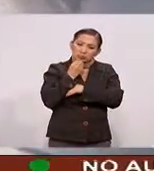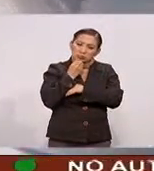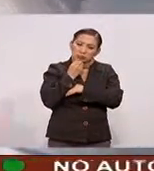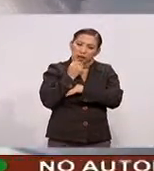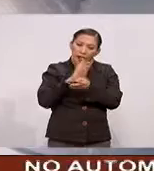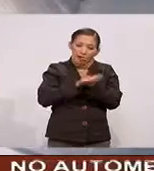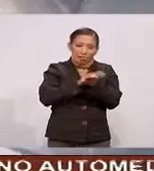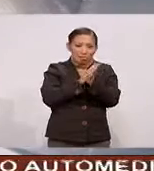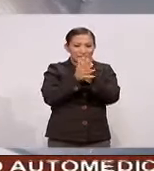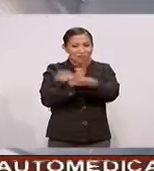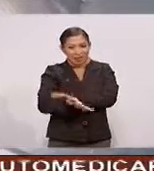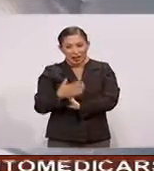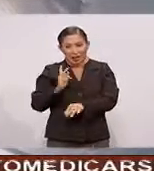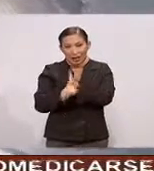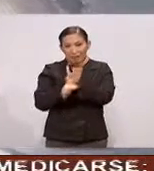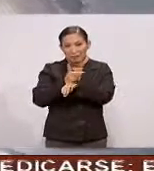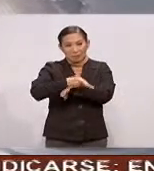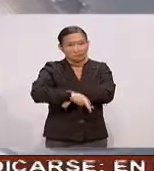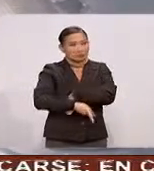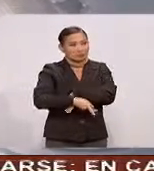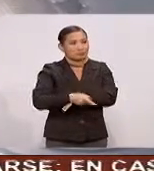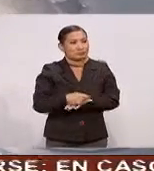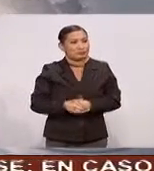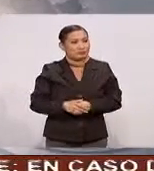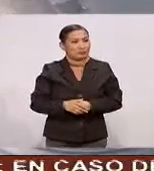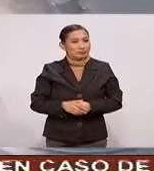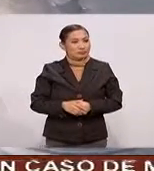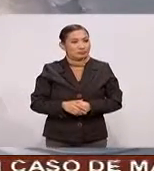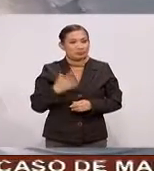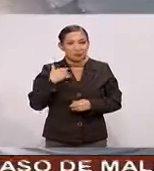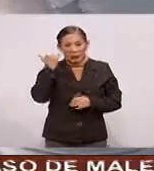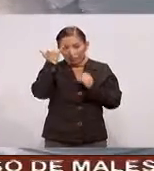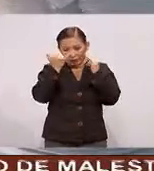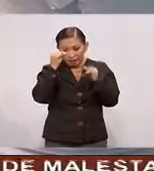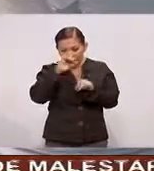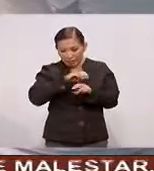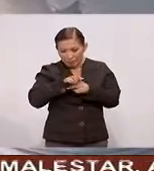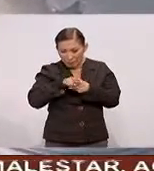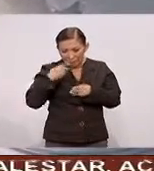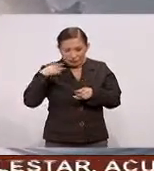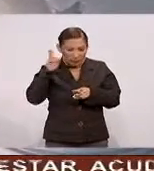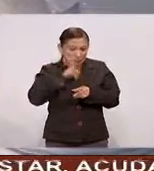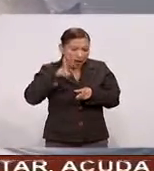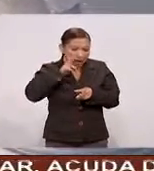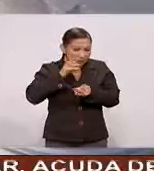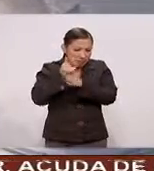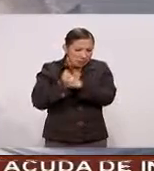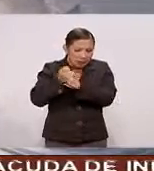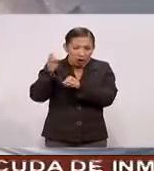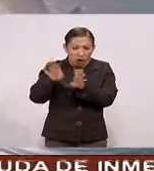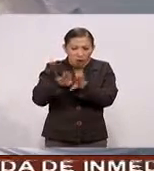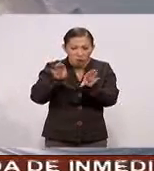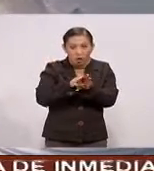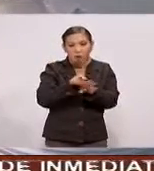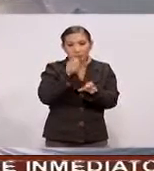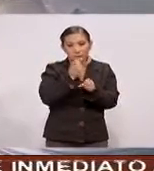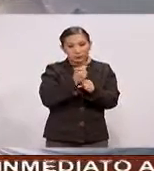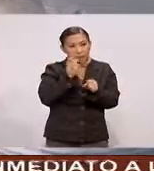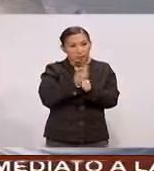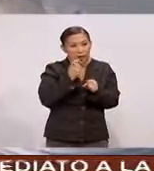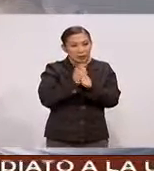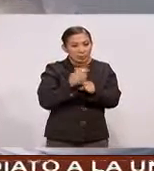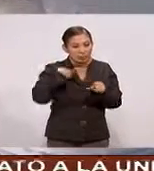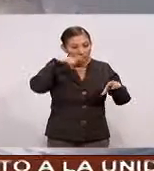dar Pues ya fue que llegué Hasta Se tiene la idea Y ya después Se empieza a hacer Con las investigaciones Primero son A